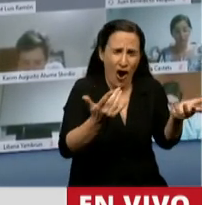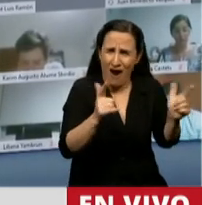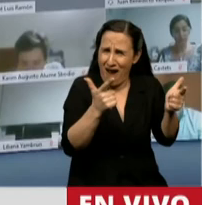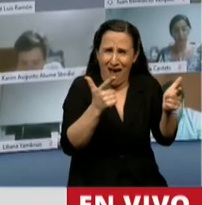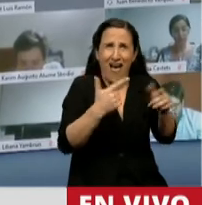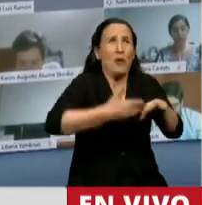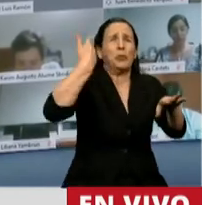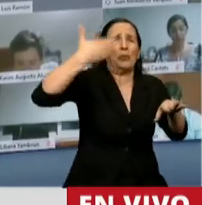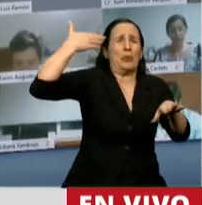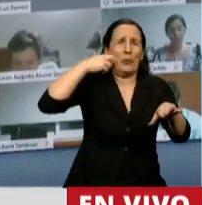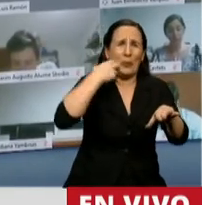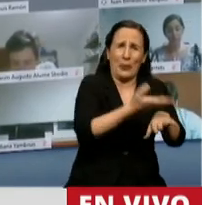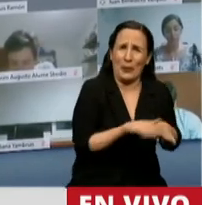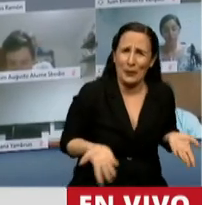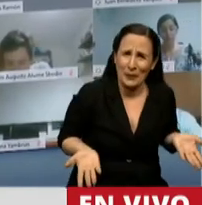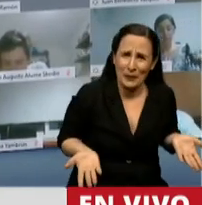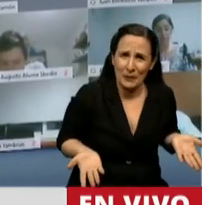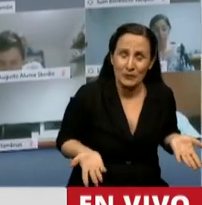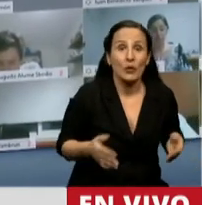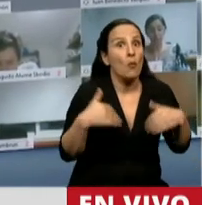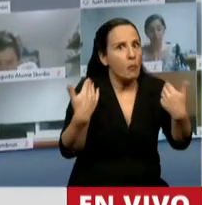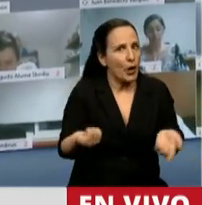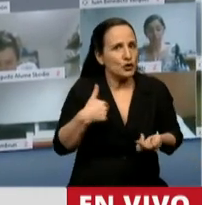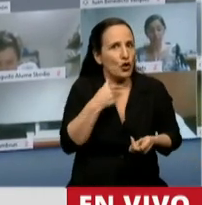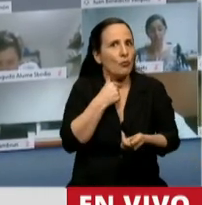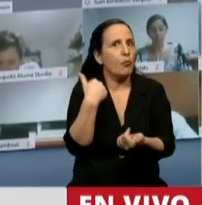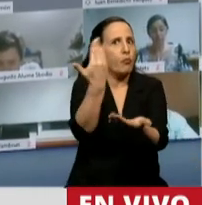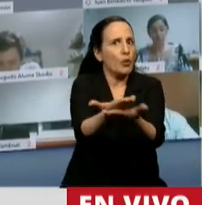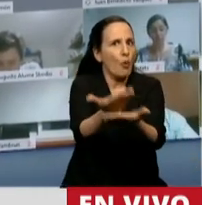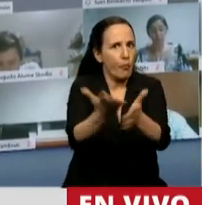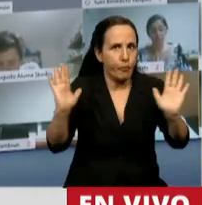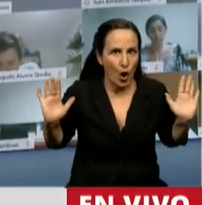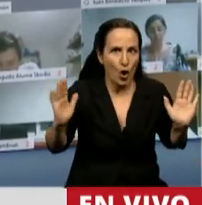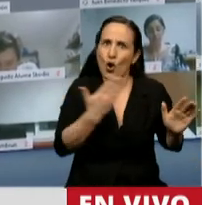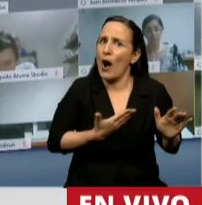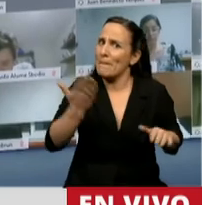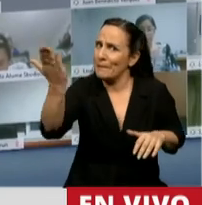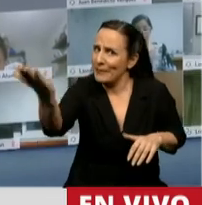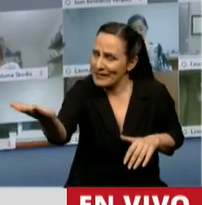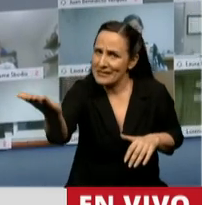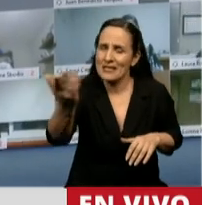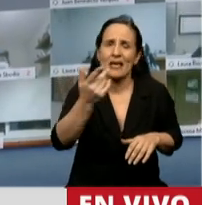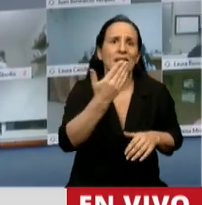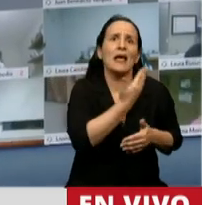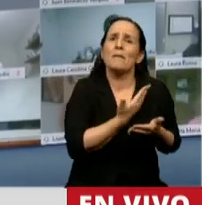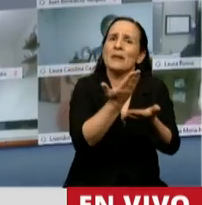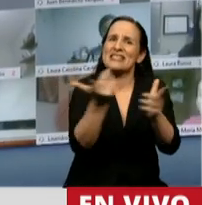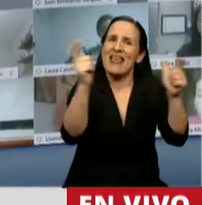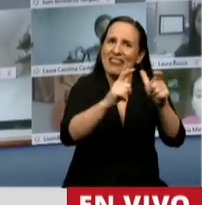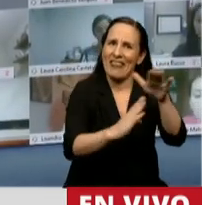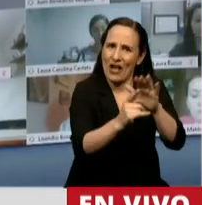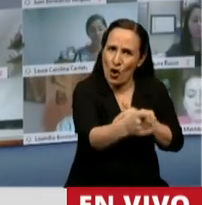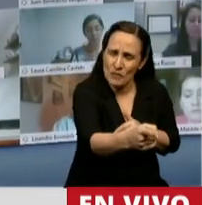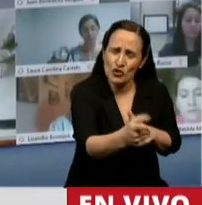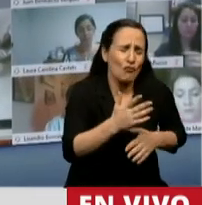por eso quiero proponerle señor Presidente y al señor Presidente de la Comisión que la verdad que